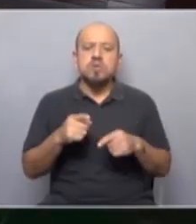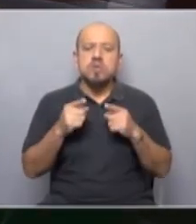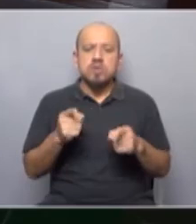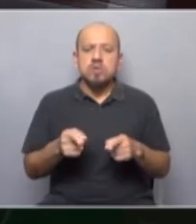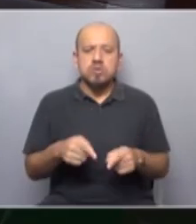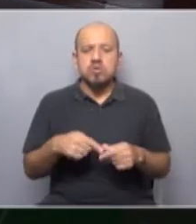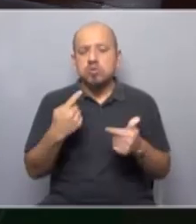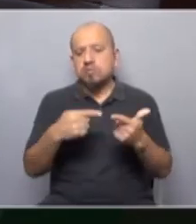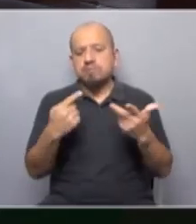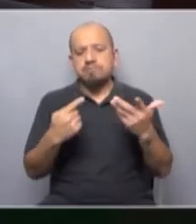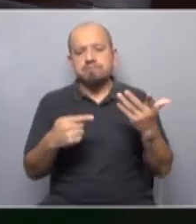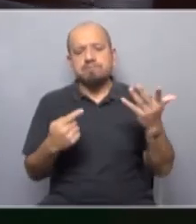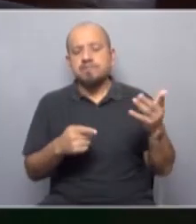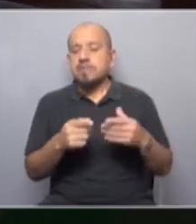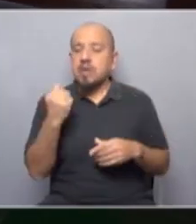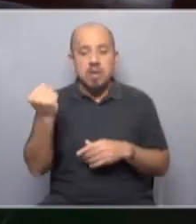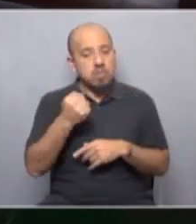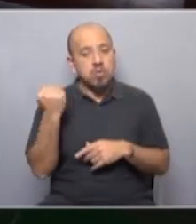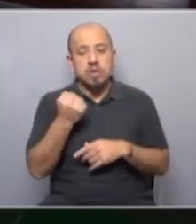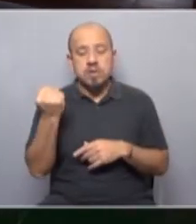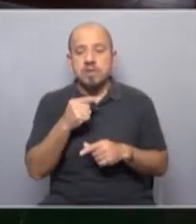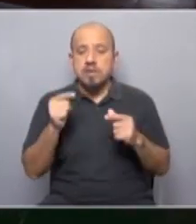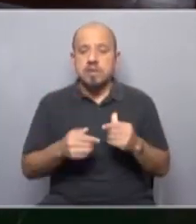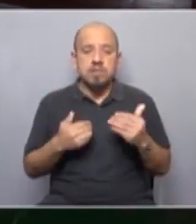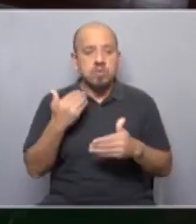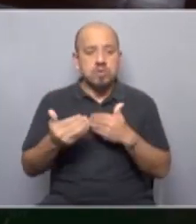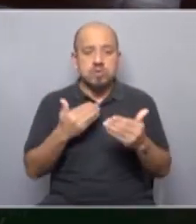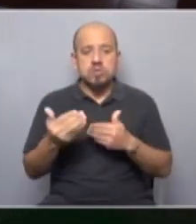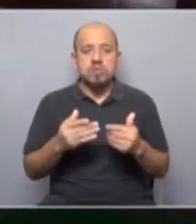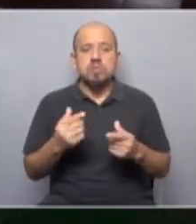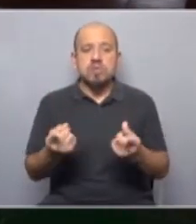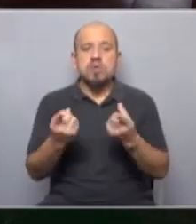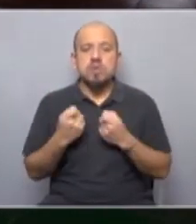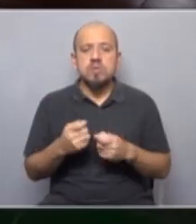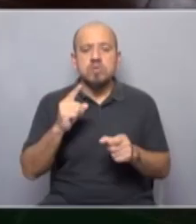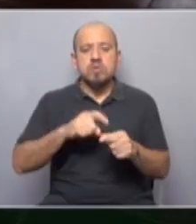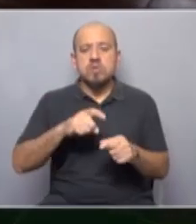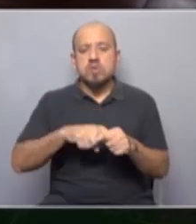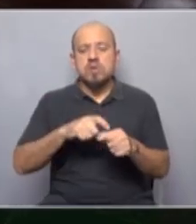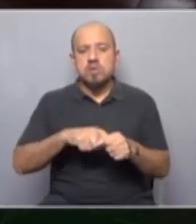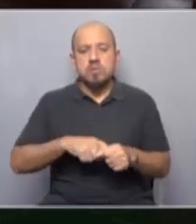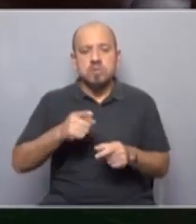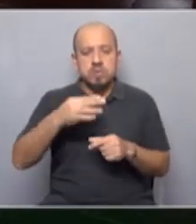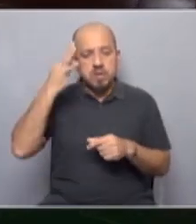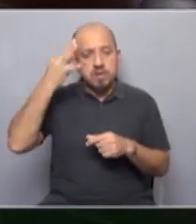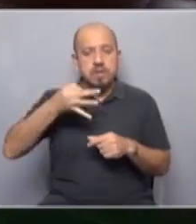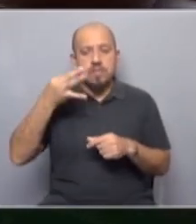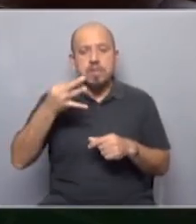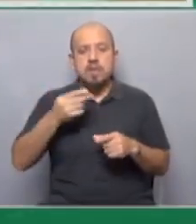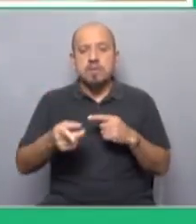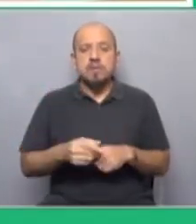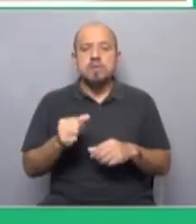elementos claves en este en este proceso que estamos viviendo que necesitamos un sindicalismo que realmente pueda